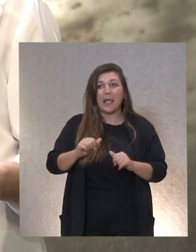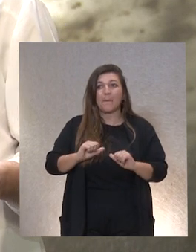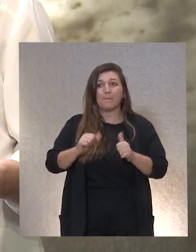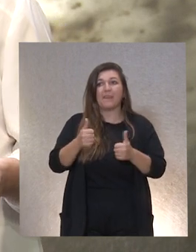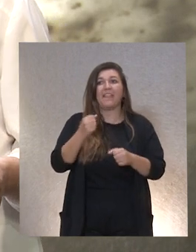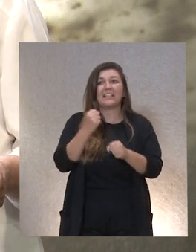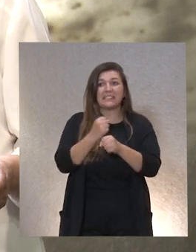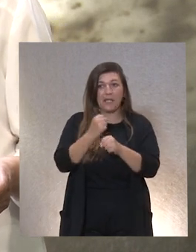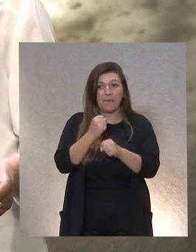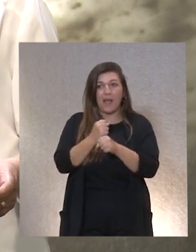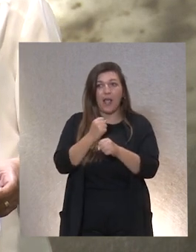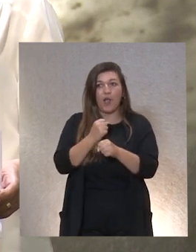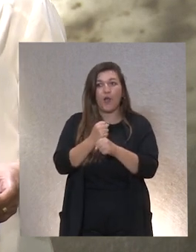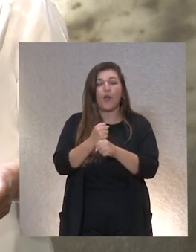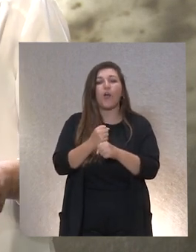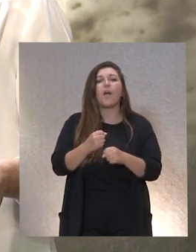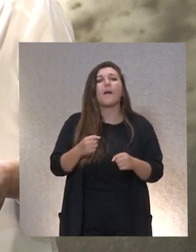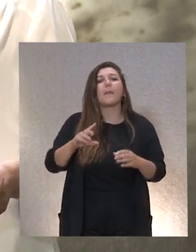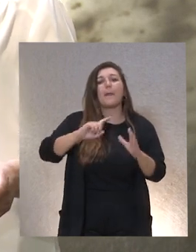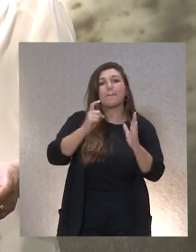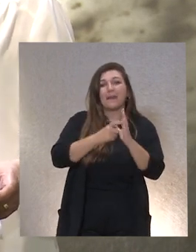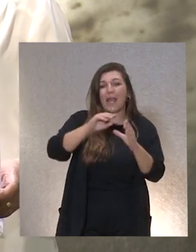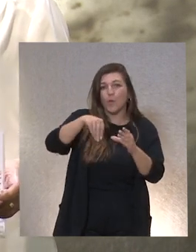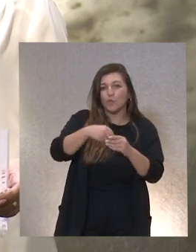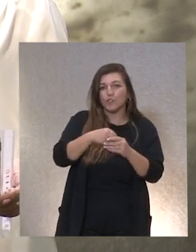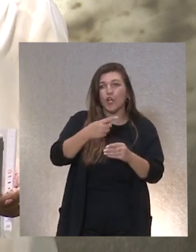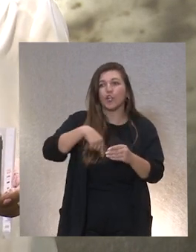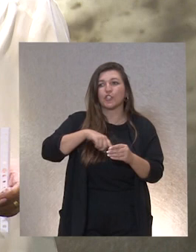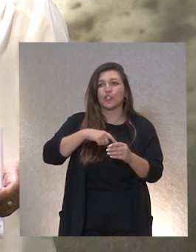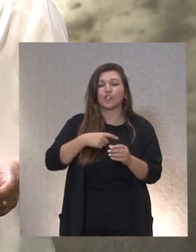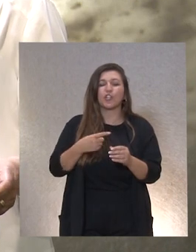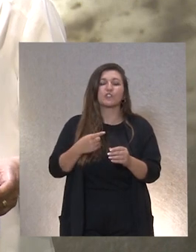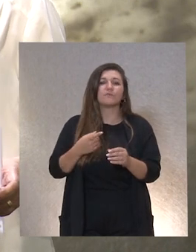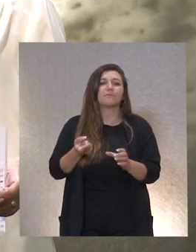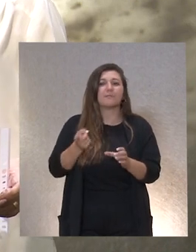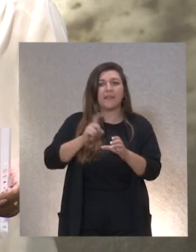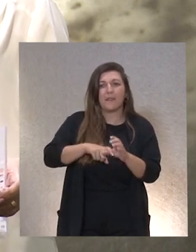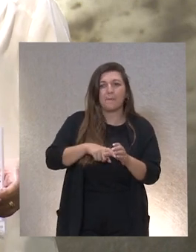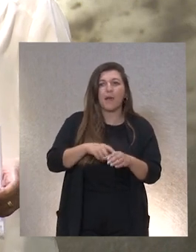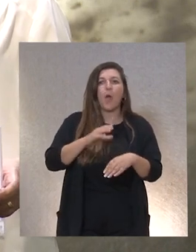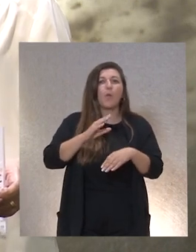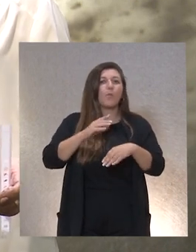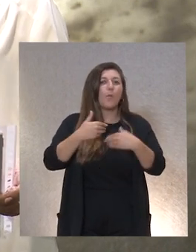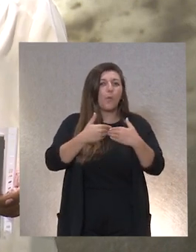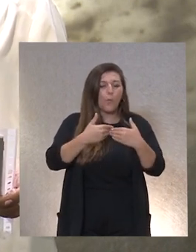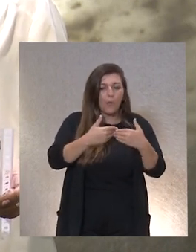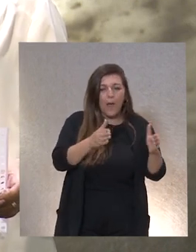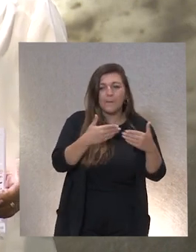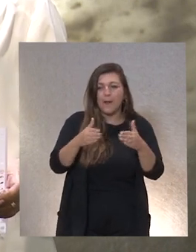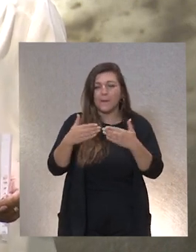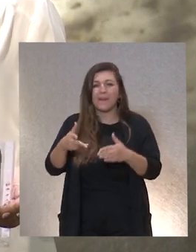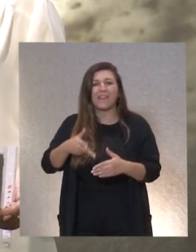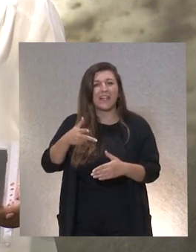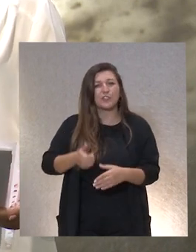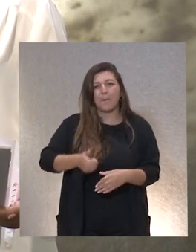mano a mano con todo el mundo de plena inclusión del que formamos parte abriendo puertas a cada vez más derechos y siendo clave en la